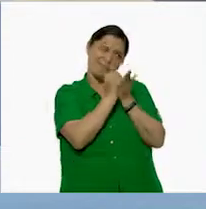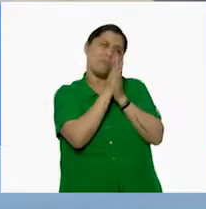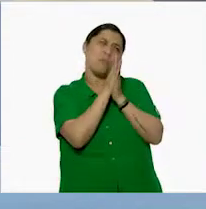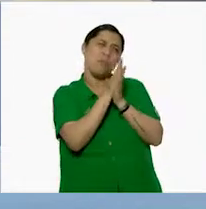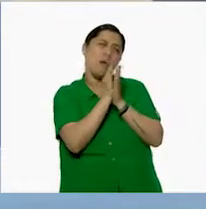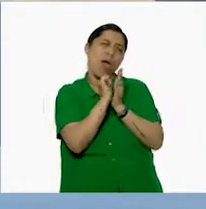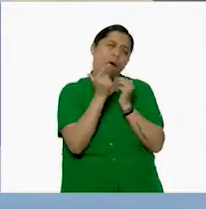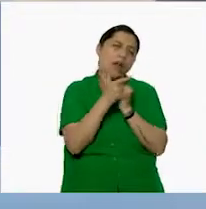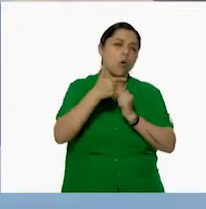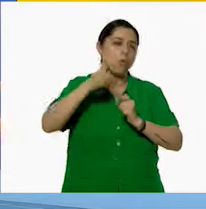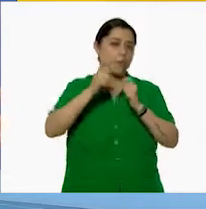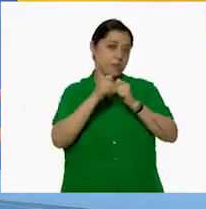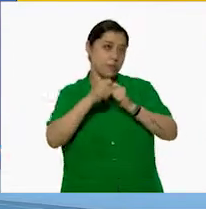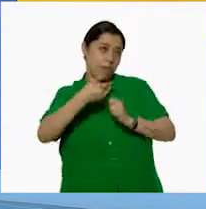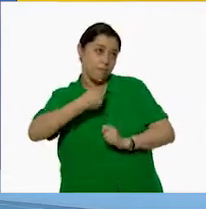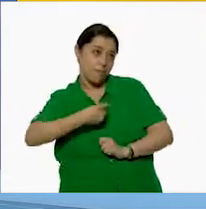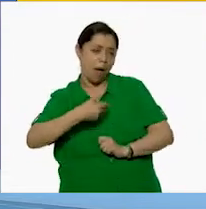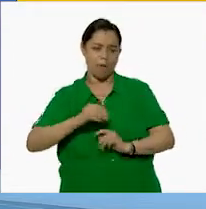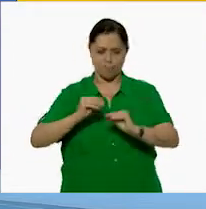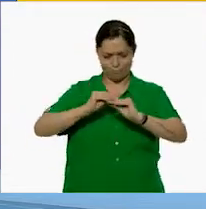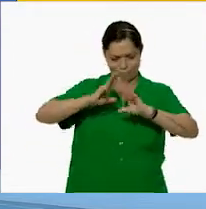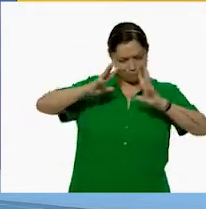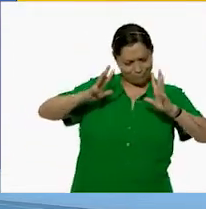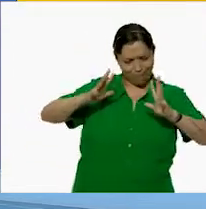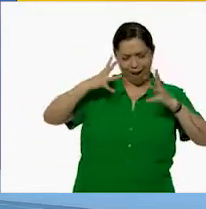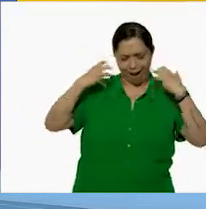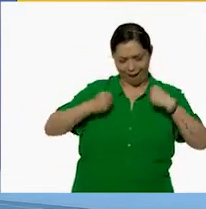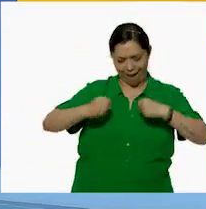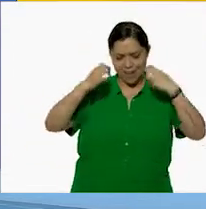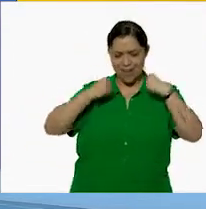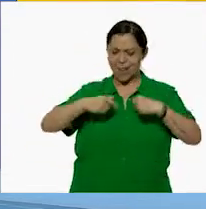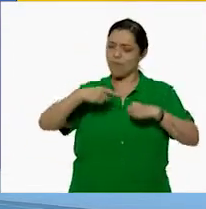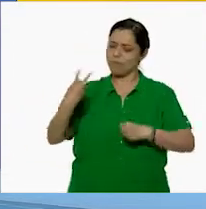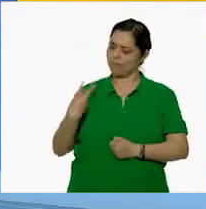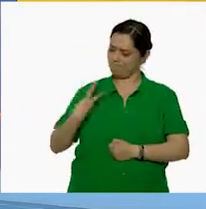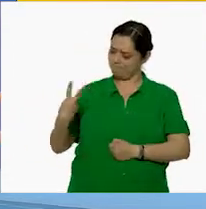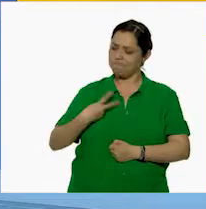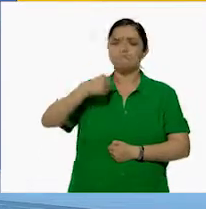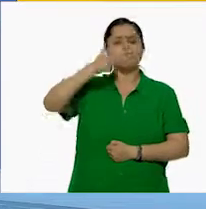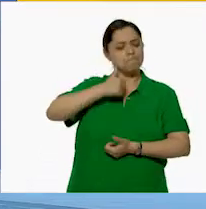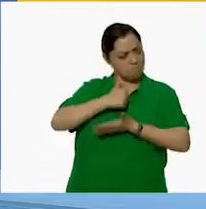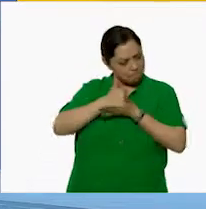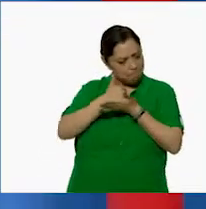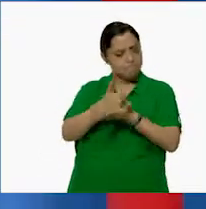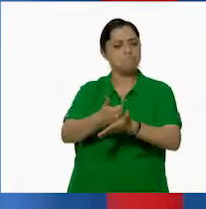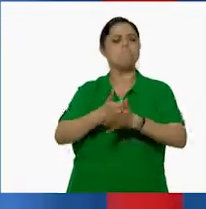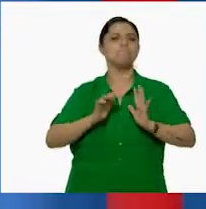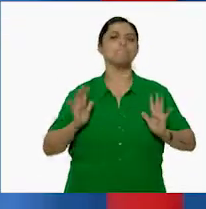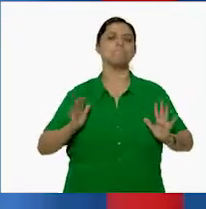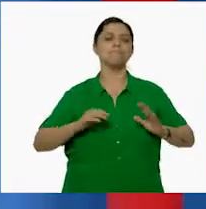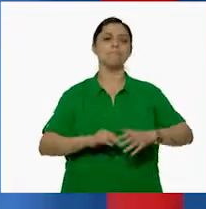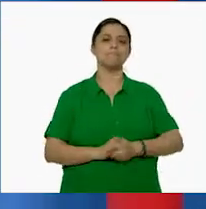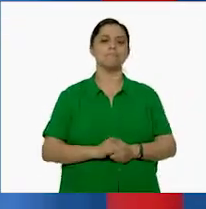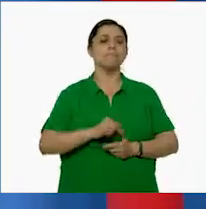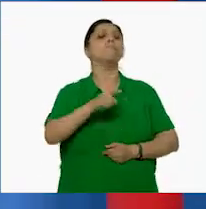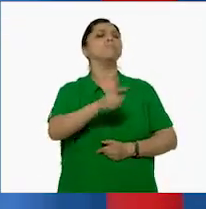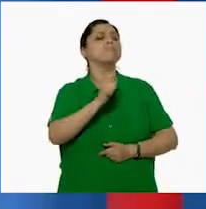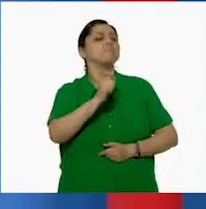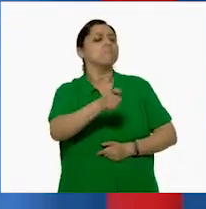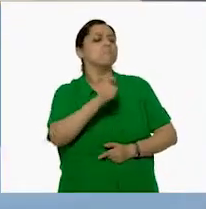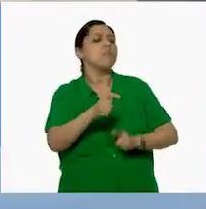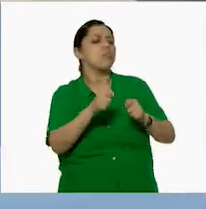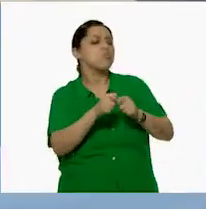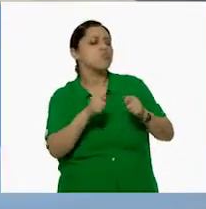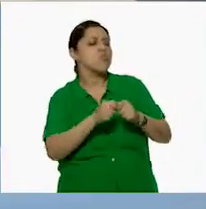encargó mi tía. ¿Sí? Claro que sí, Alejandra. Ya sabes que siempre estamos dispuestos a ayudarte. Pero ¿qué te encargó tu tía, Ale?